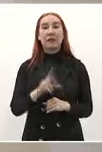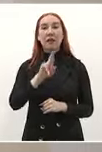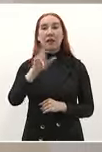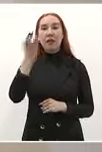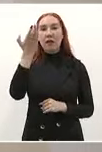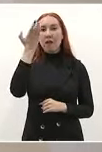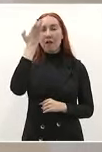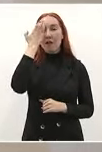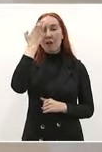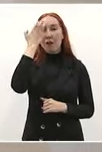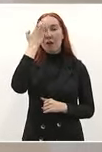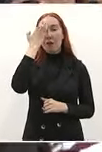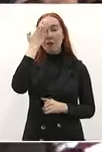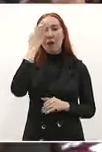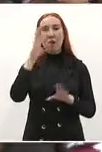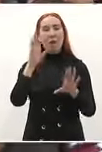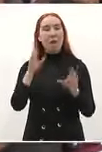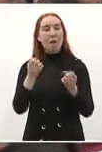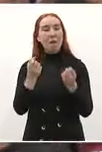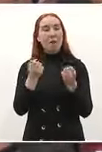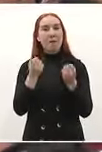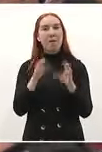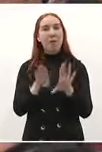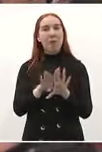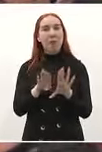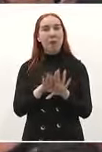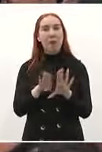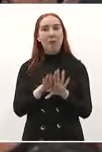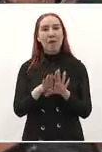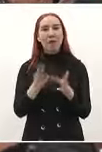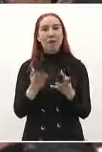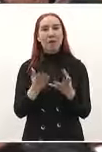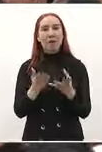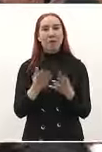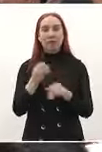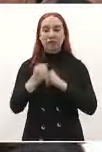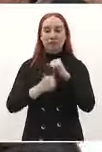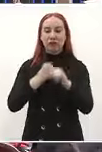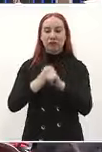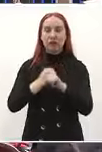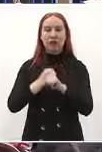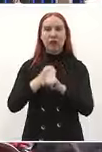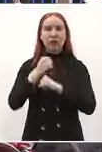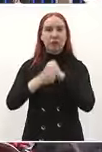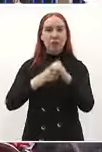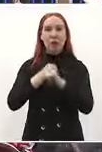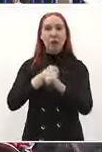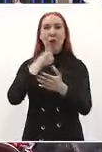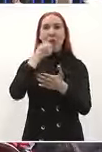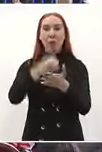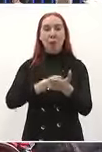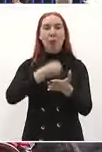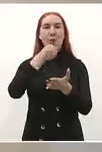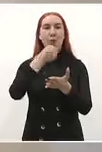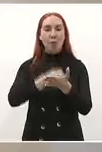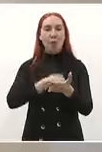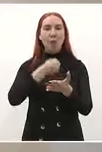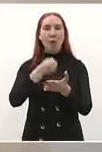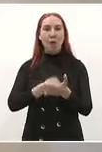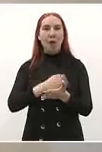porque tardamos años ellos estarían están muy contentos